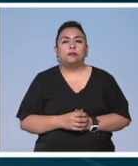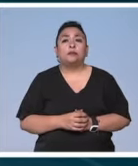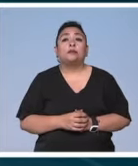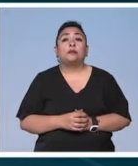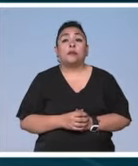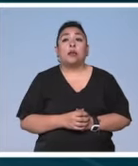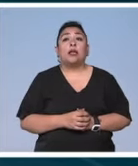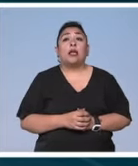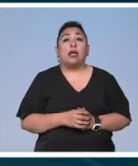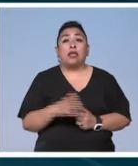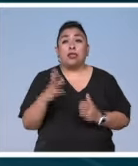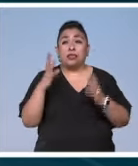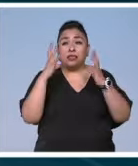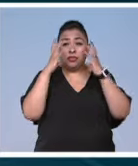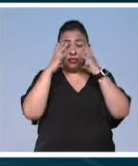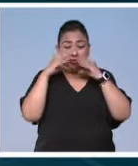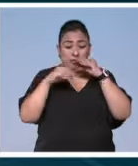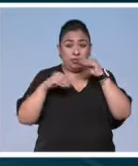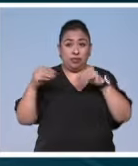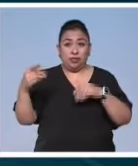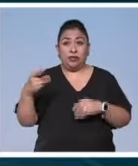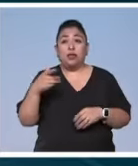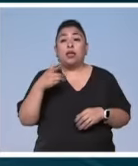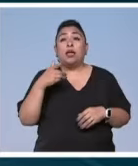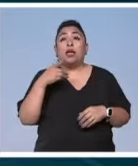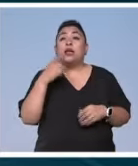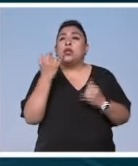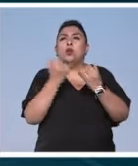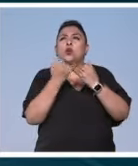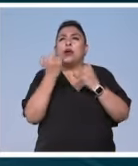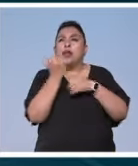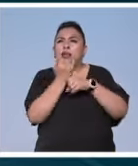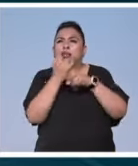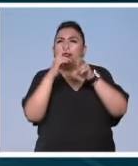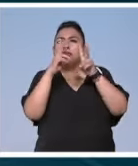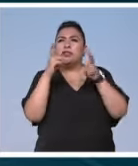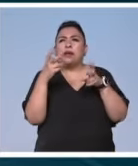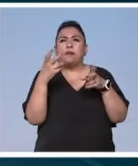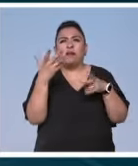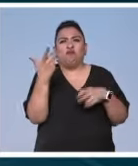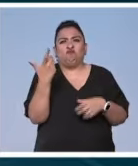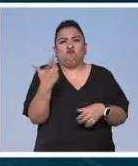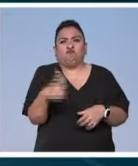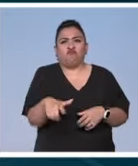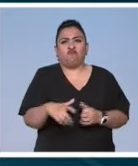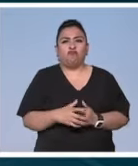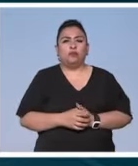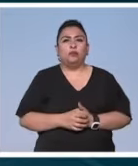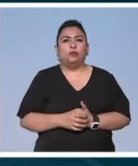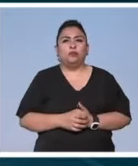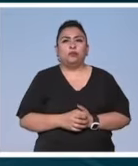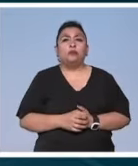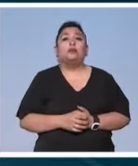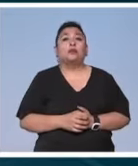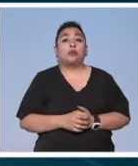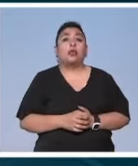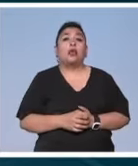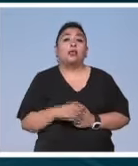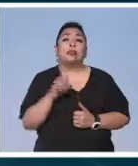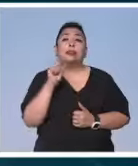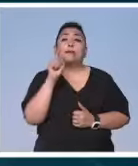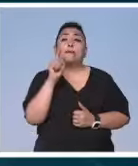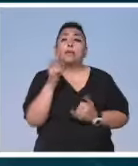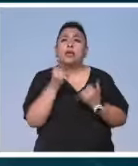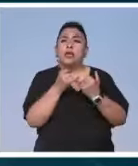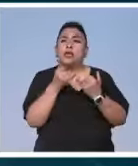Célebres son los cráneos realizados por Hirst, los cuales también exploran el tema de la riqueza. Pero también usan los